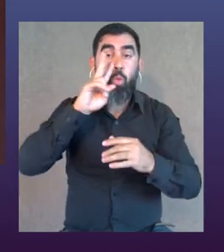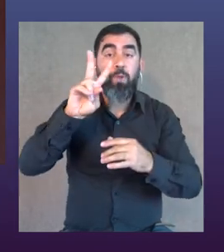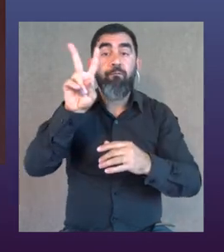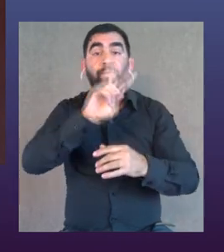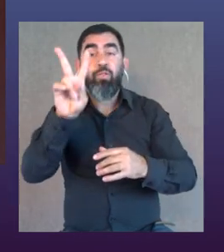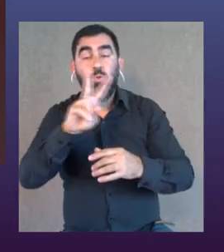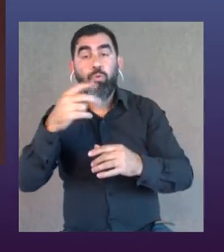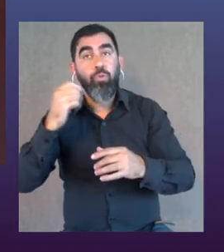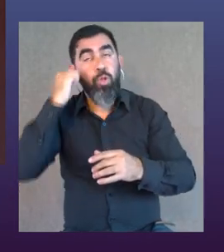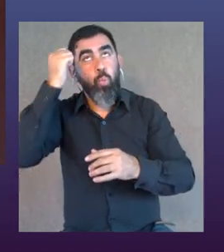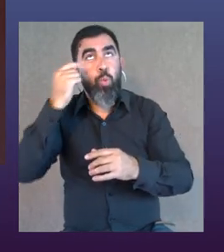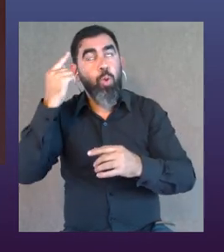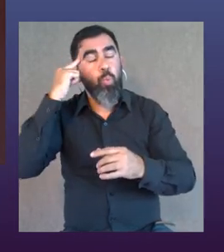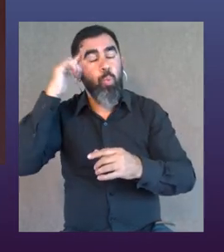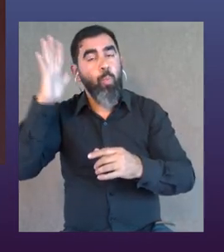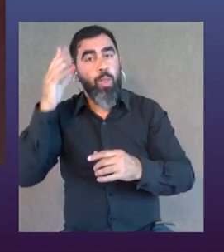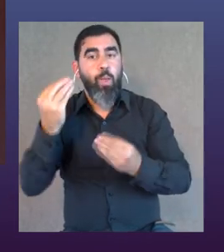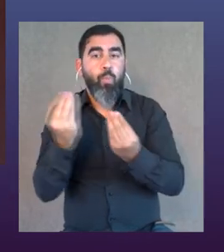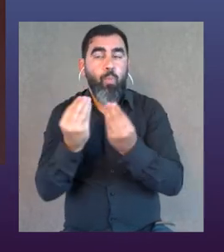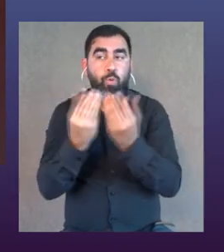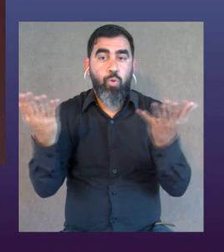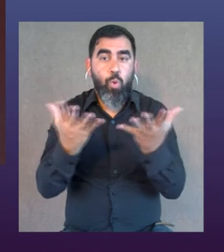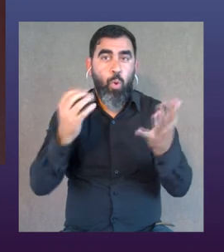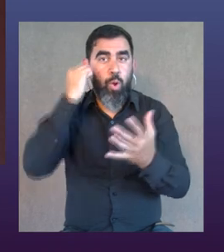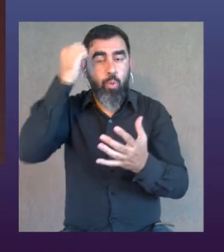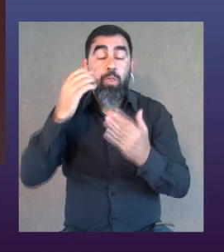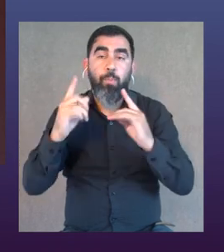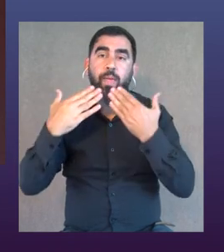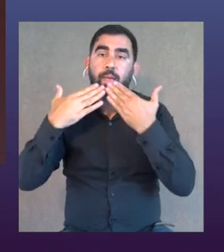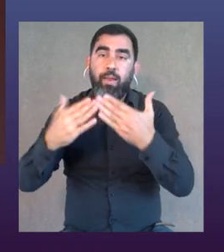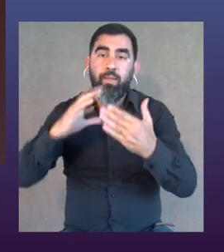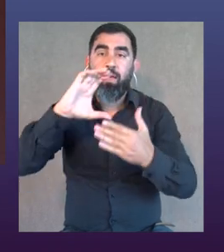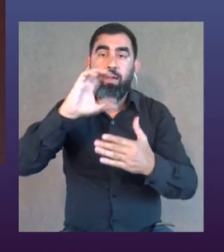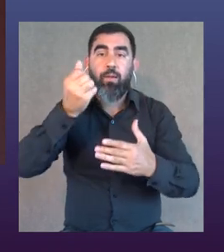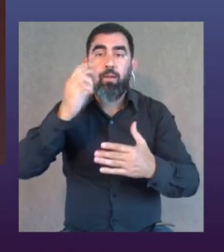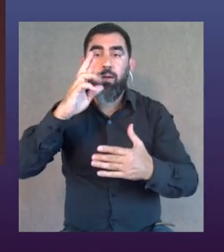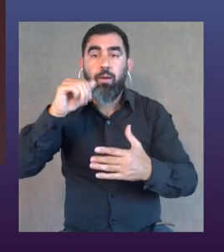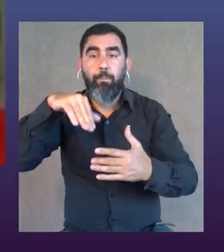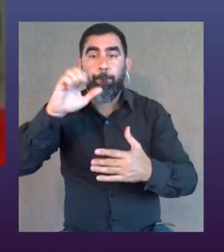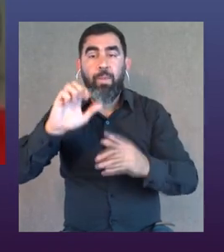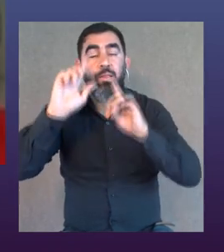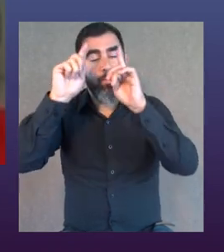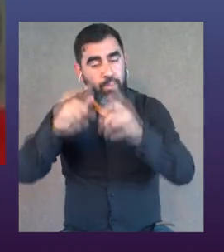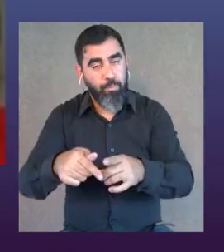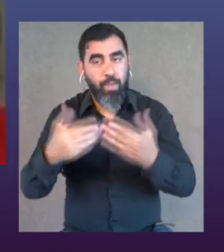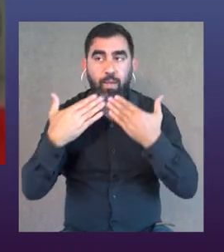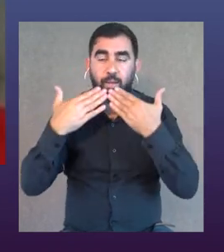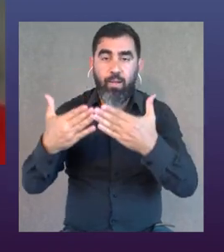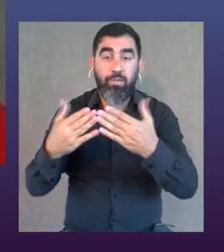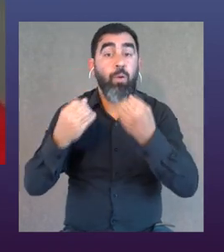en el 2022. Así que estamos con mucha ilusión y con esto. Y agradecida también a Carmen por